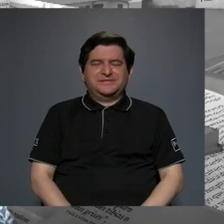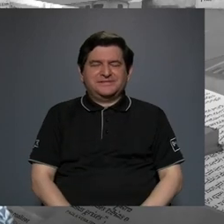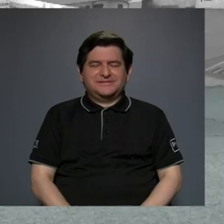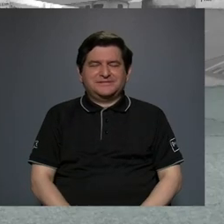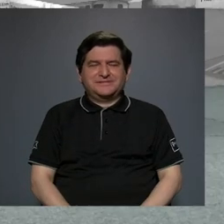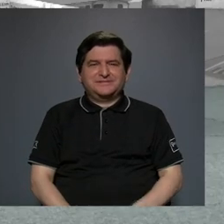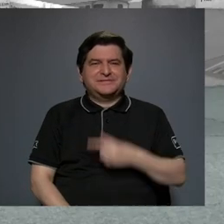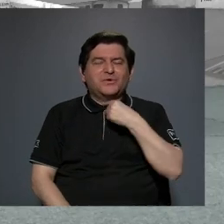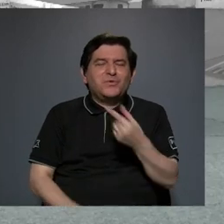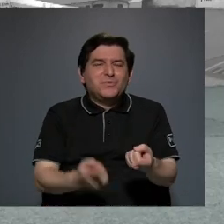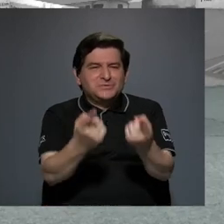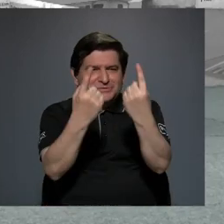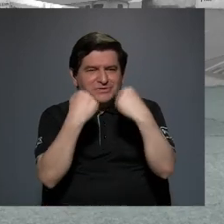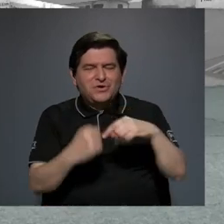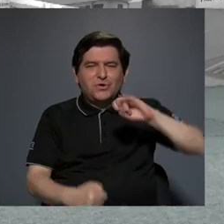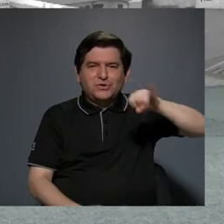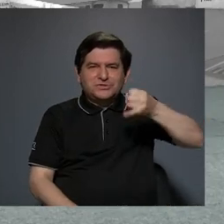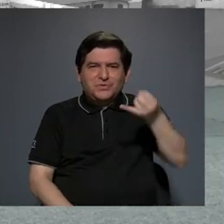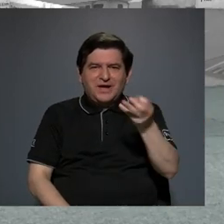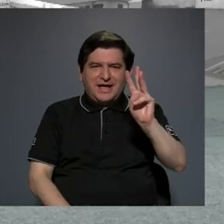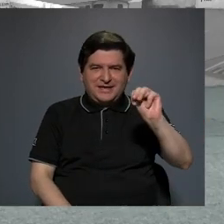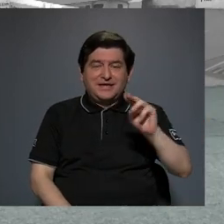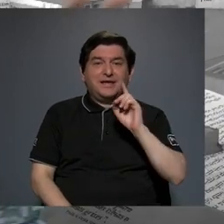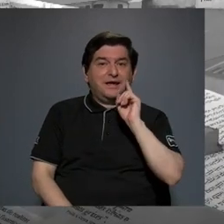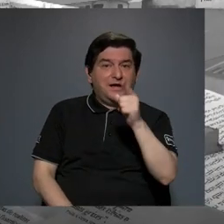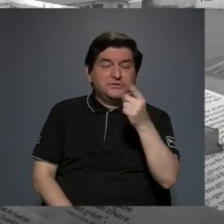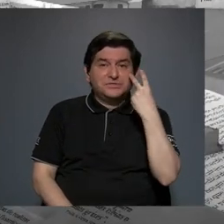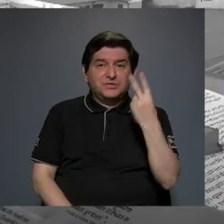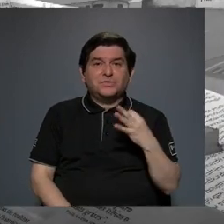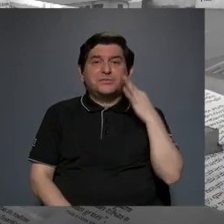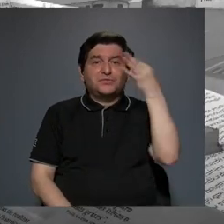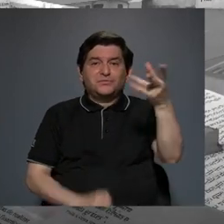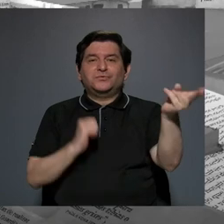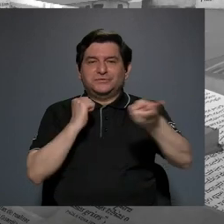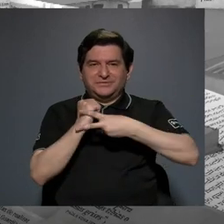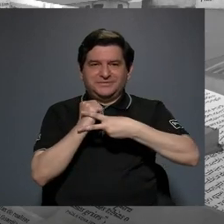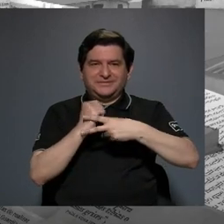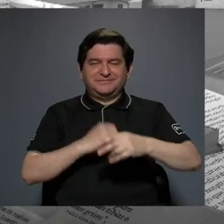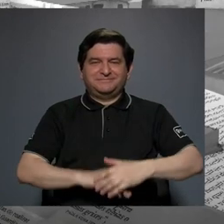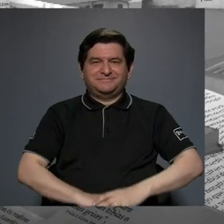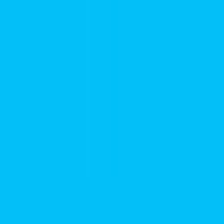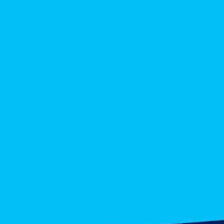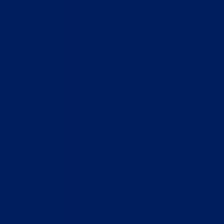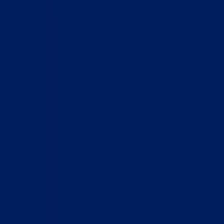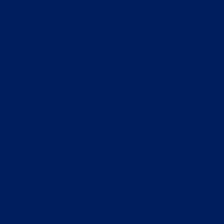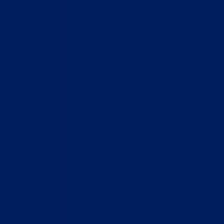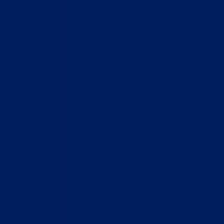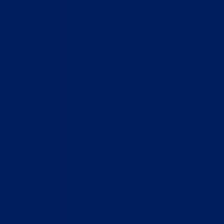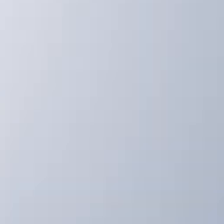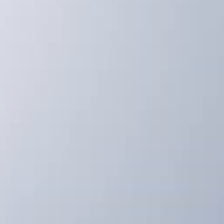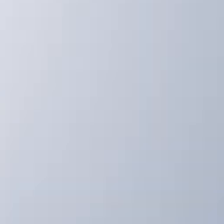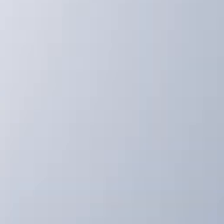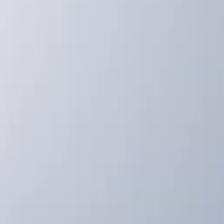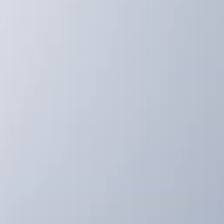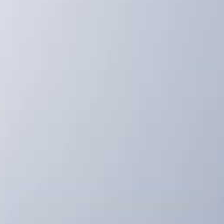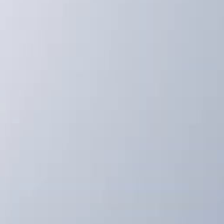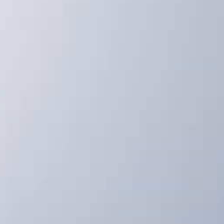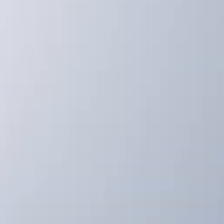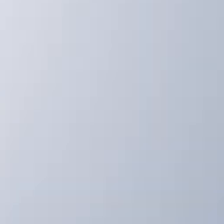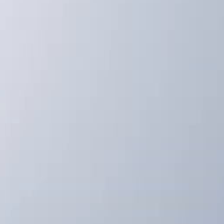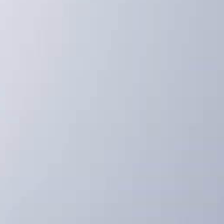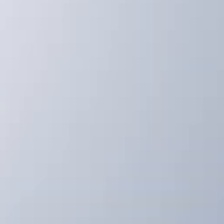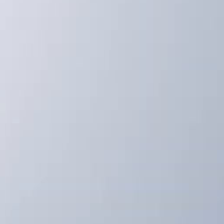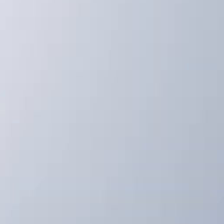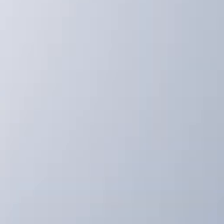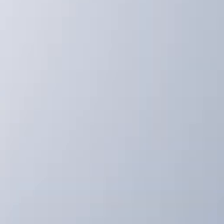gusto de que estuviera con nosotros don José Joaquín y a ustedes nos vemos la próxima vez. ¡Gracias! ¡Gracias!